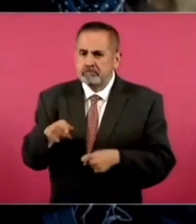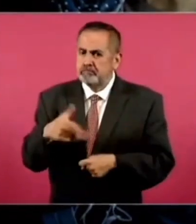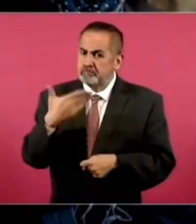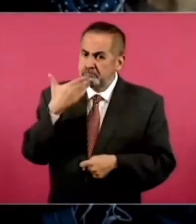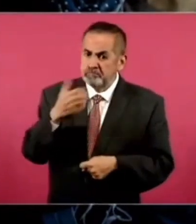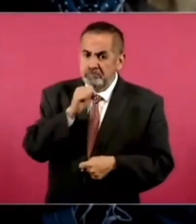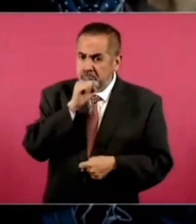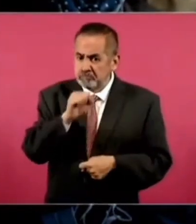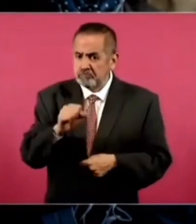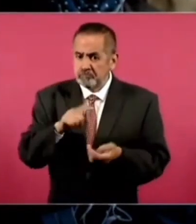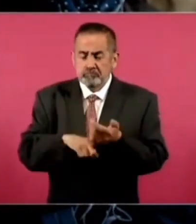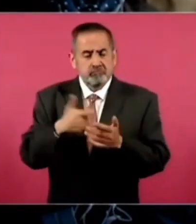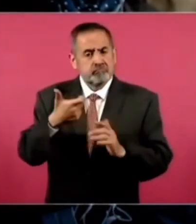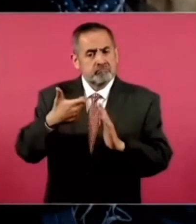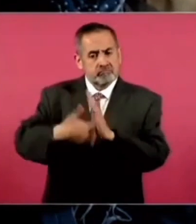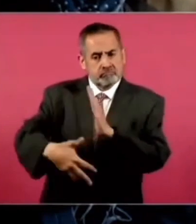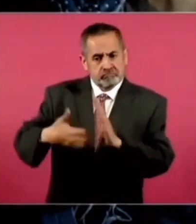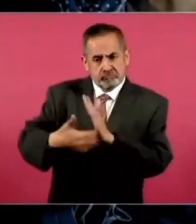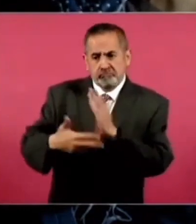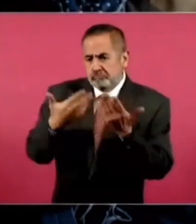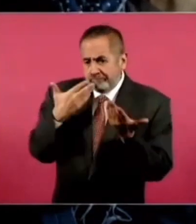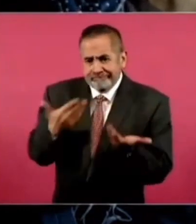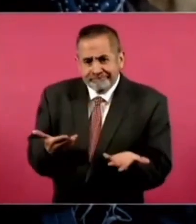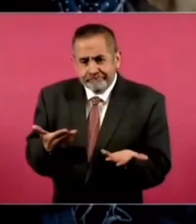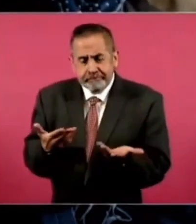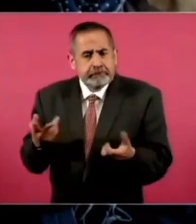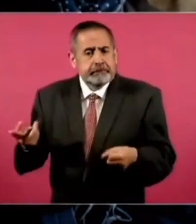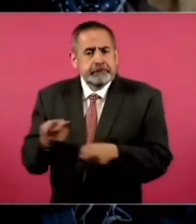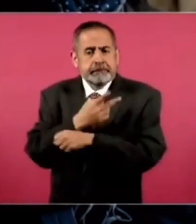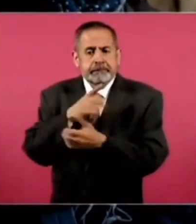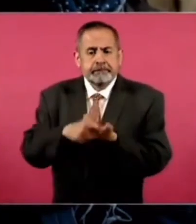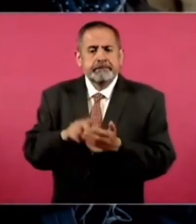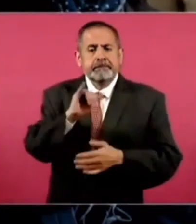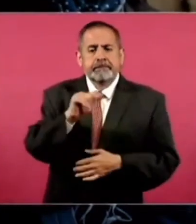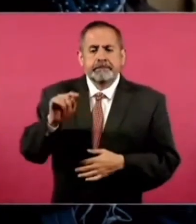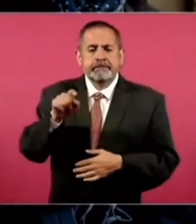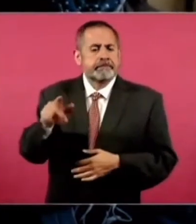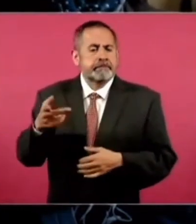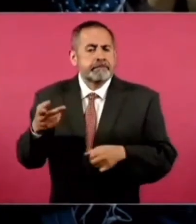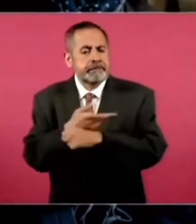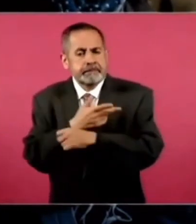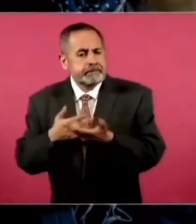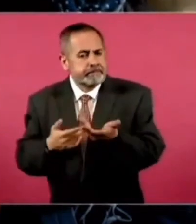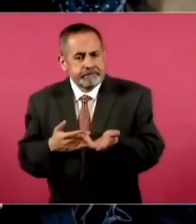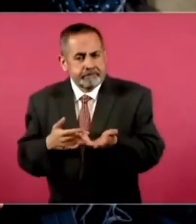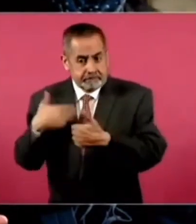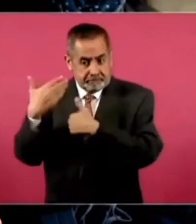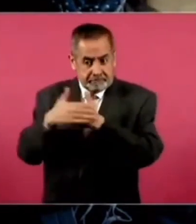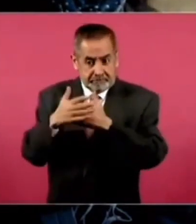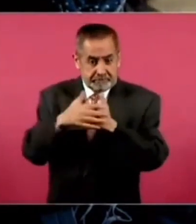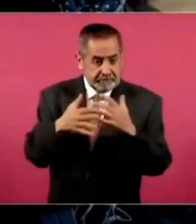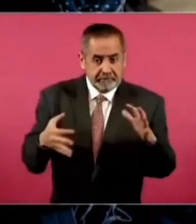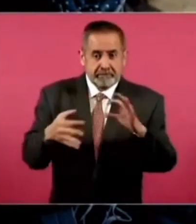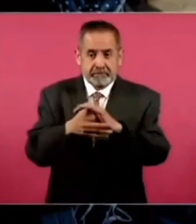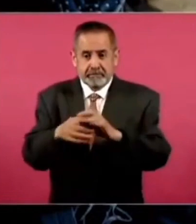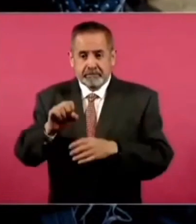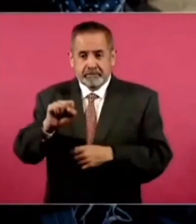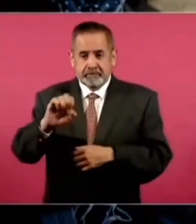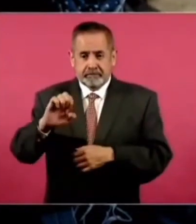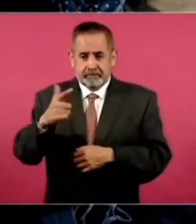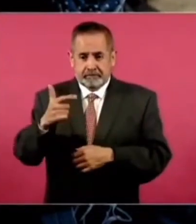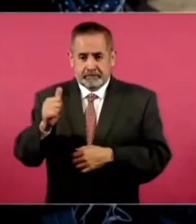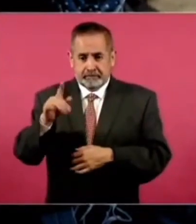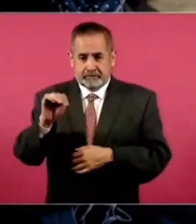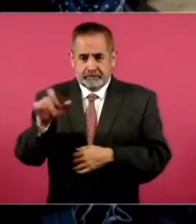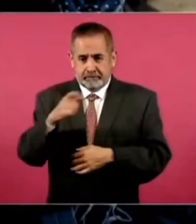muy buenas en cuanto al tema de precios. Es preguntarles qué va a pasar con estas tiendas. ¿Se van a vincular con Segalmex para el tema de los